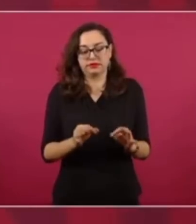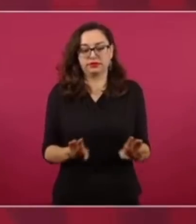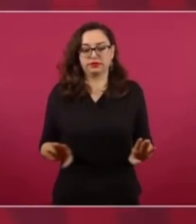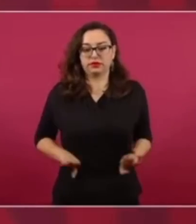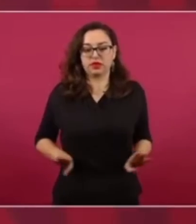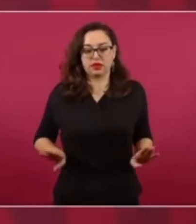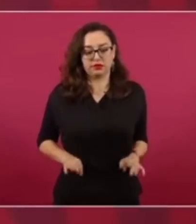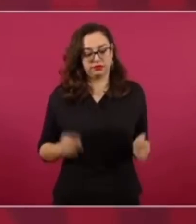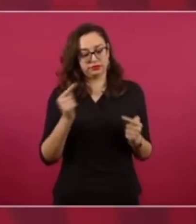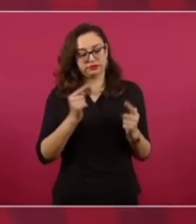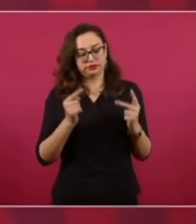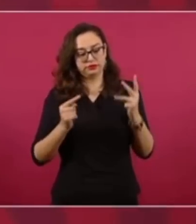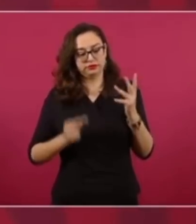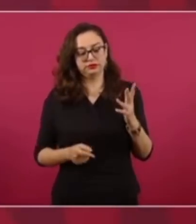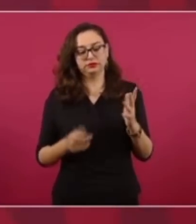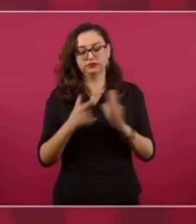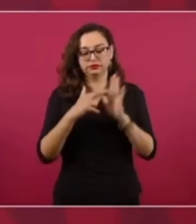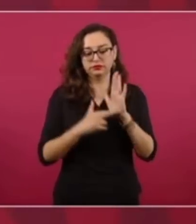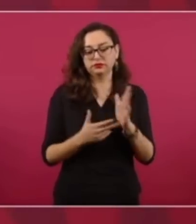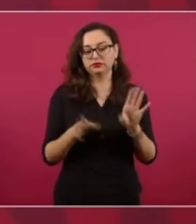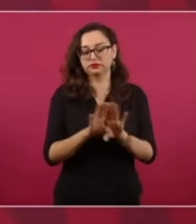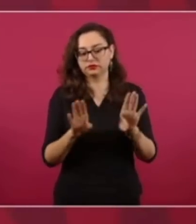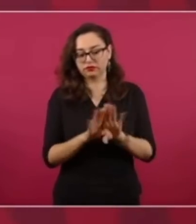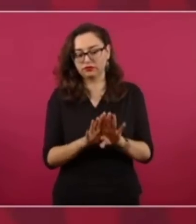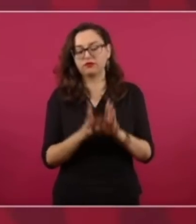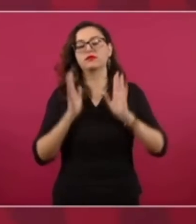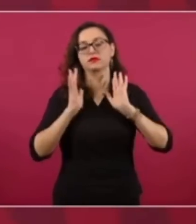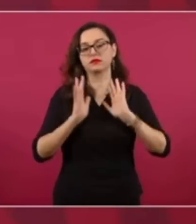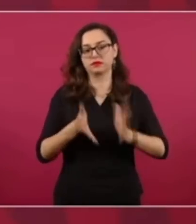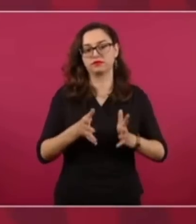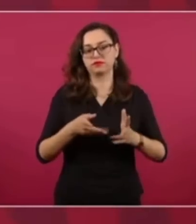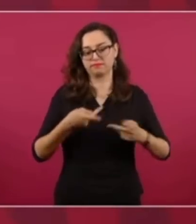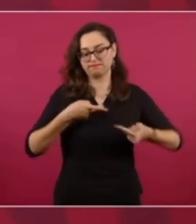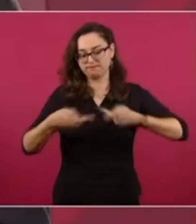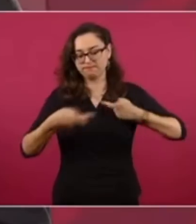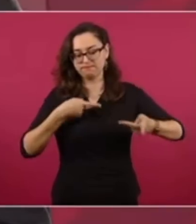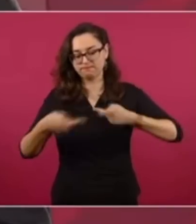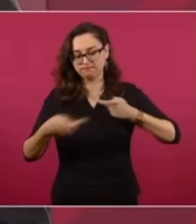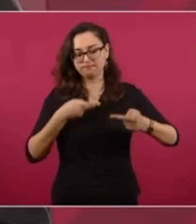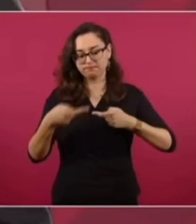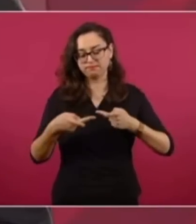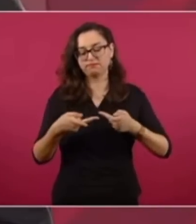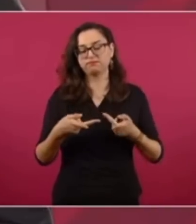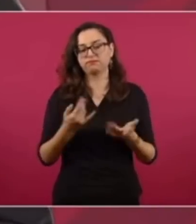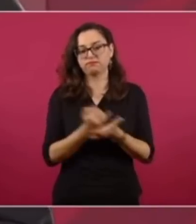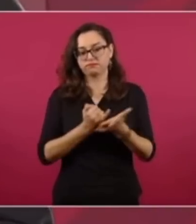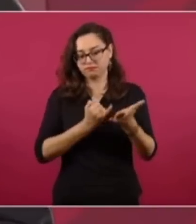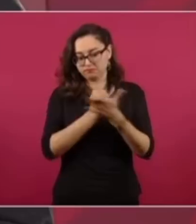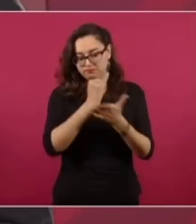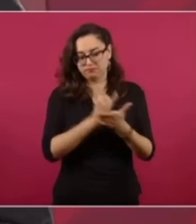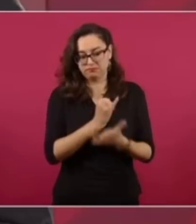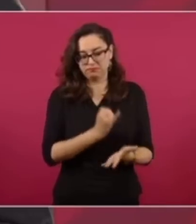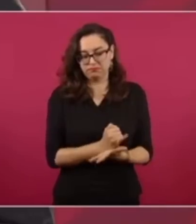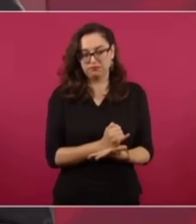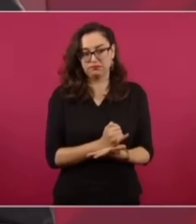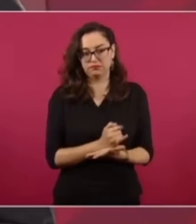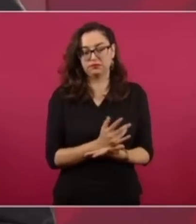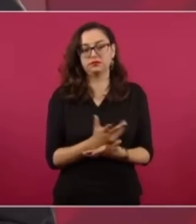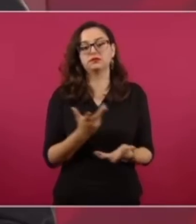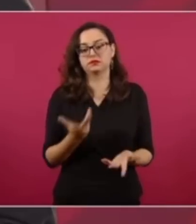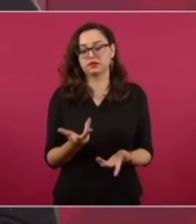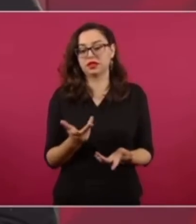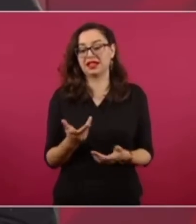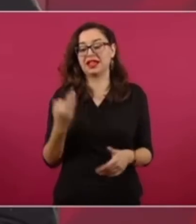¿Qué va a suceder? Tenemos que resolverlo sobre algunas empresas que ya